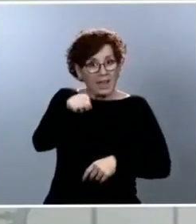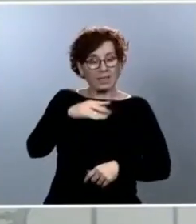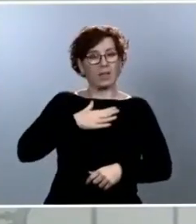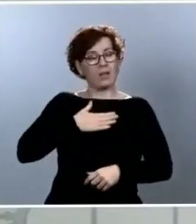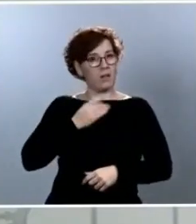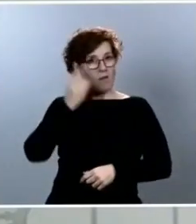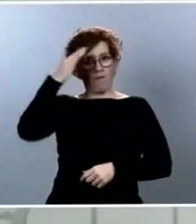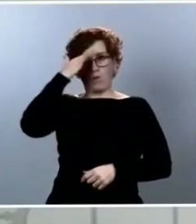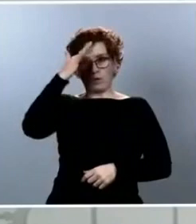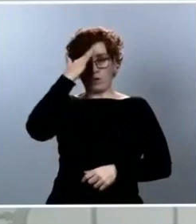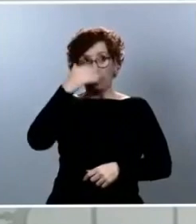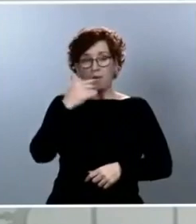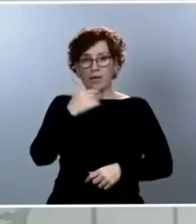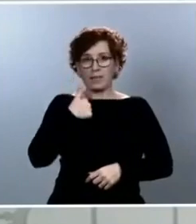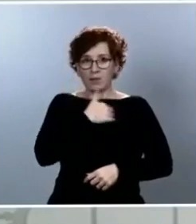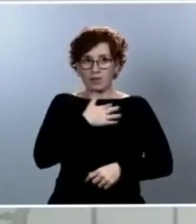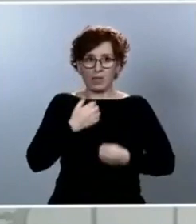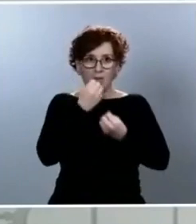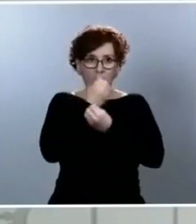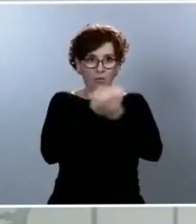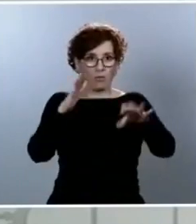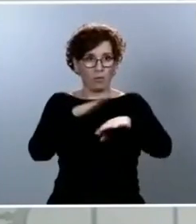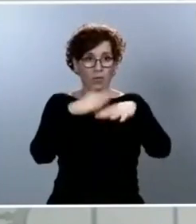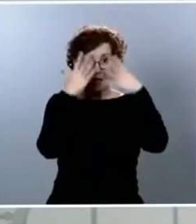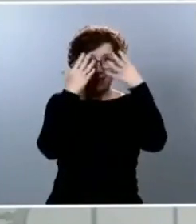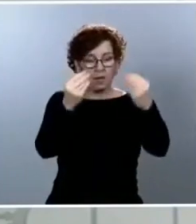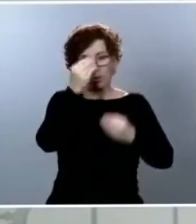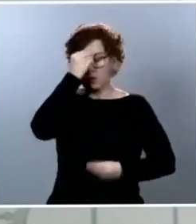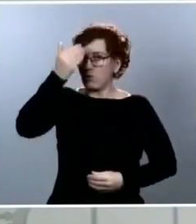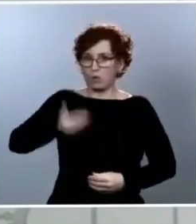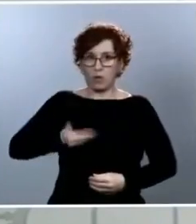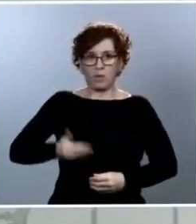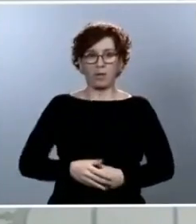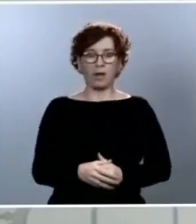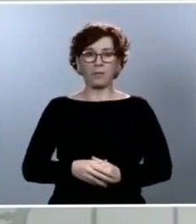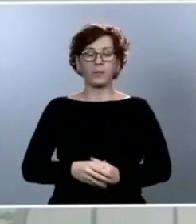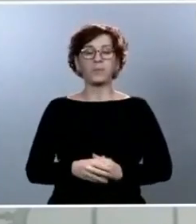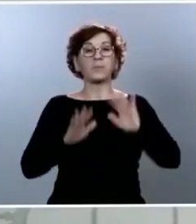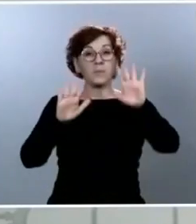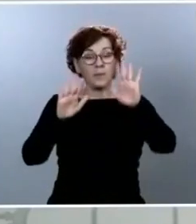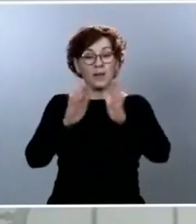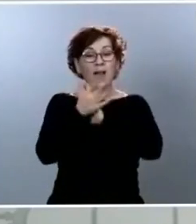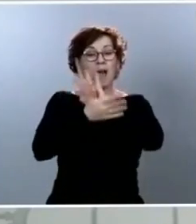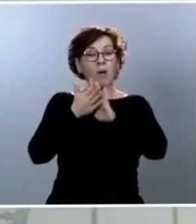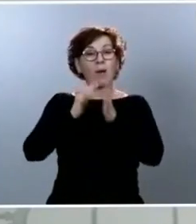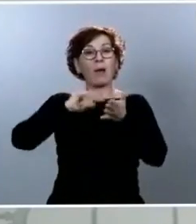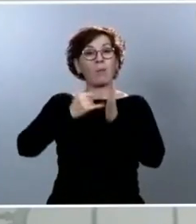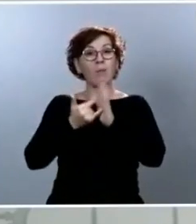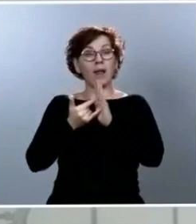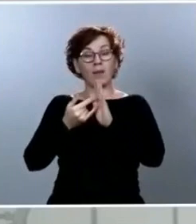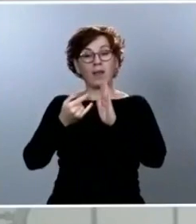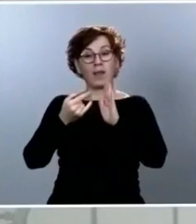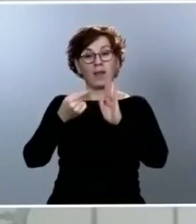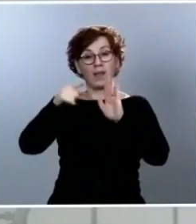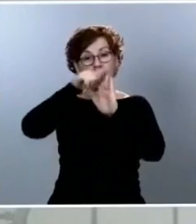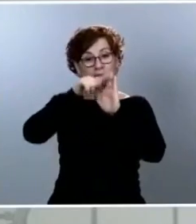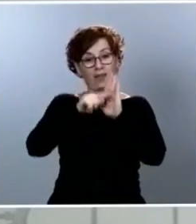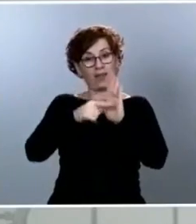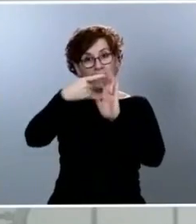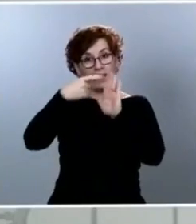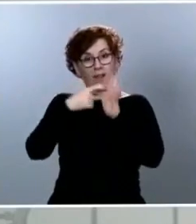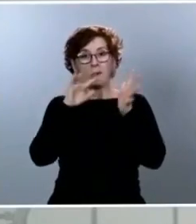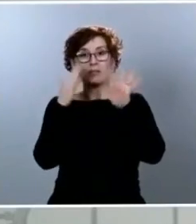a la desescalada, decirles que no es en el Congreso, es el Consejo de Ministros. Por eso yo quiero mañana escuchar a los presidentes